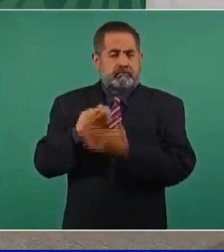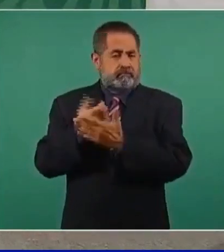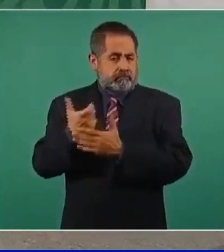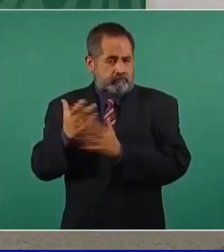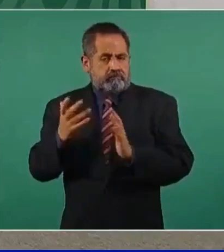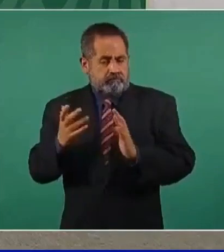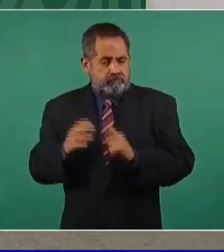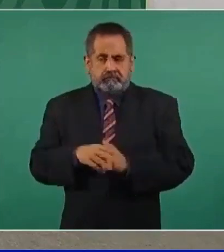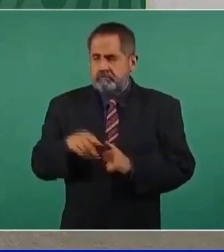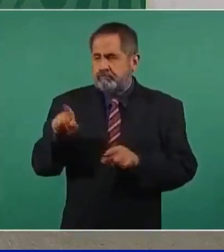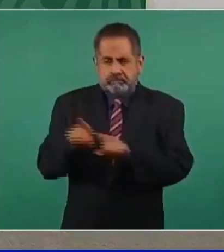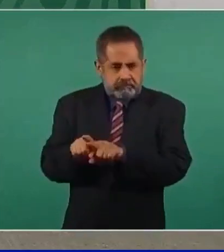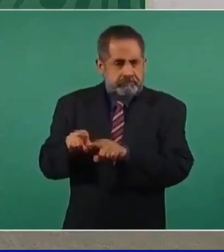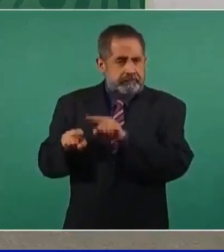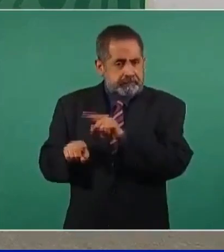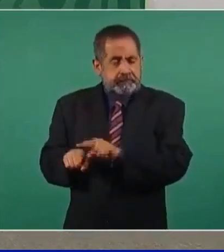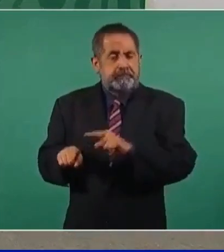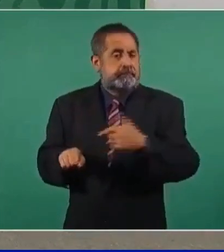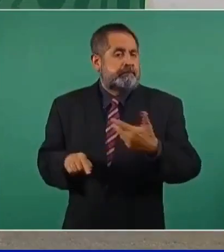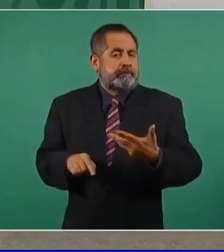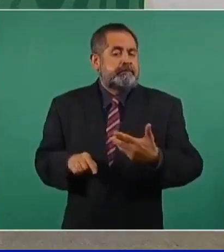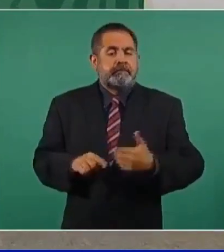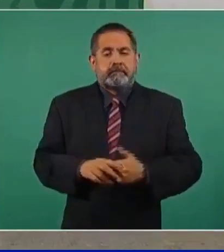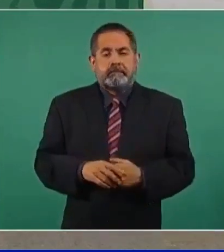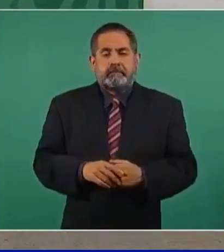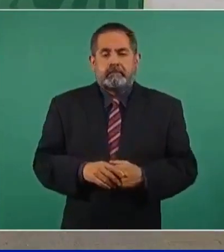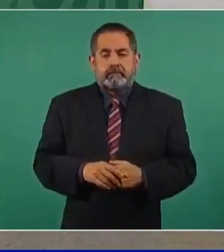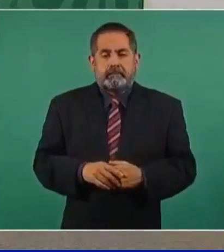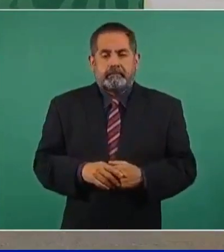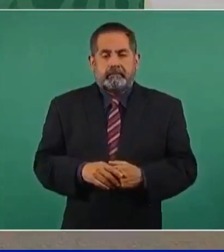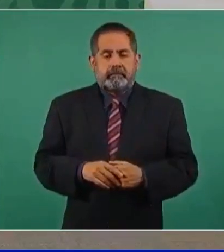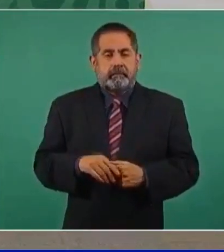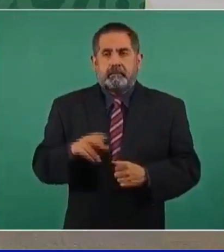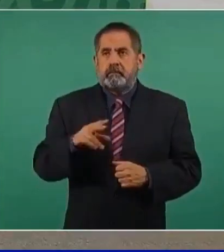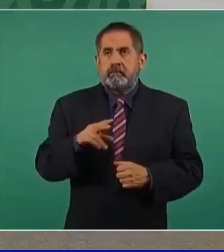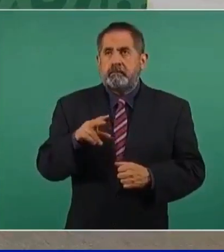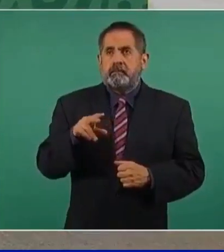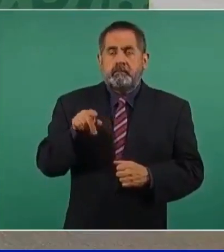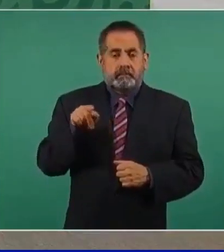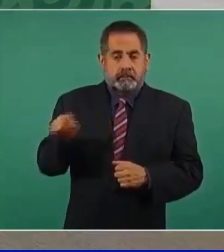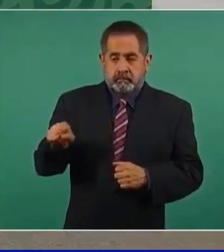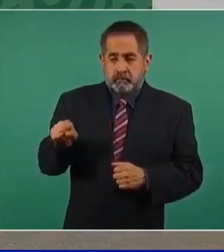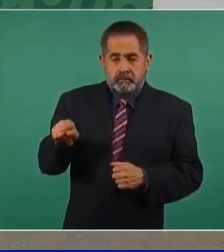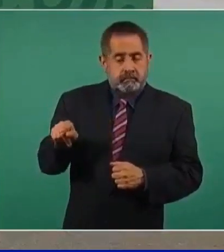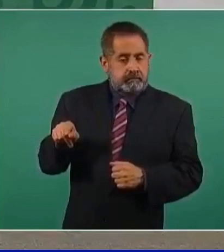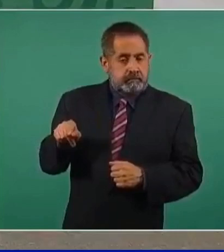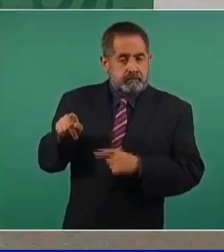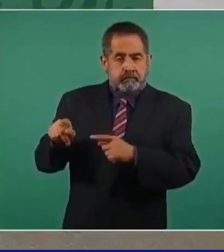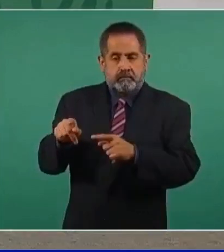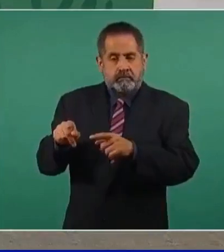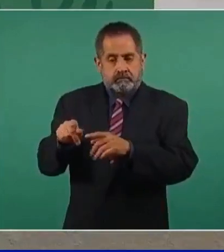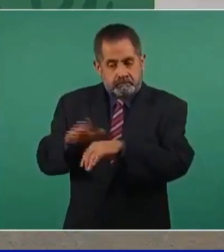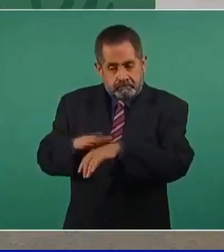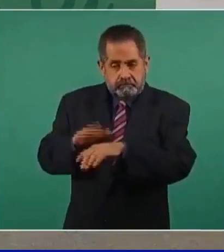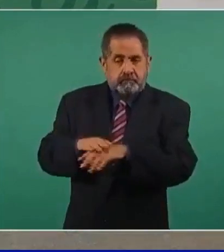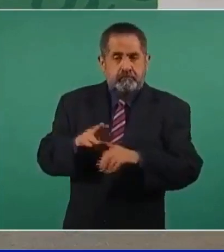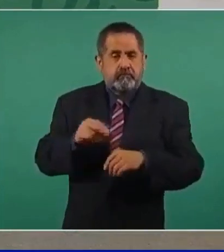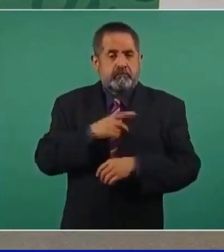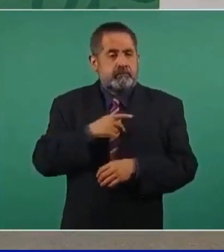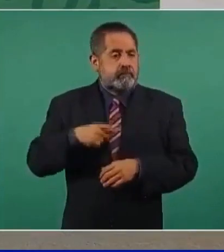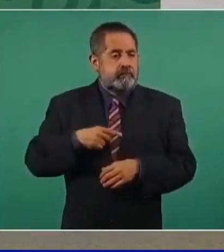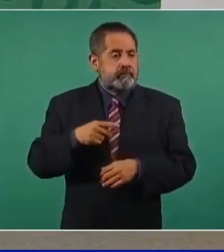de que no tengamos problemas de